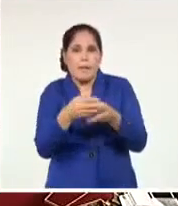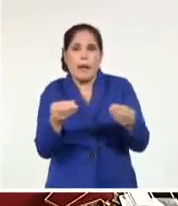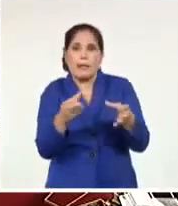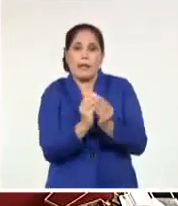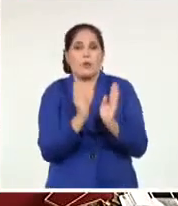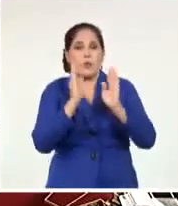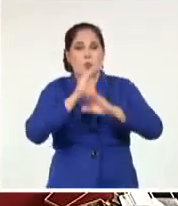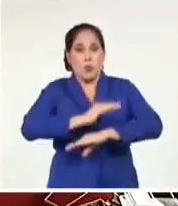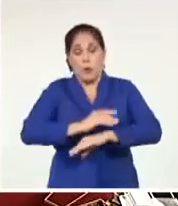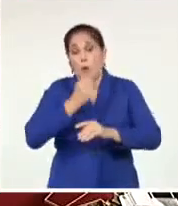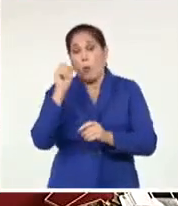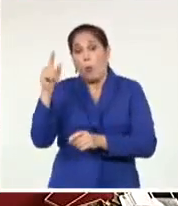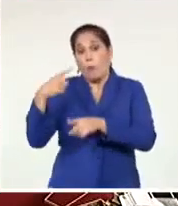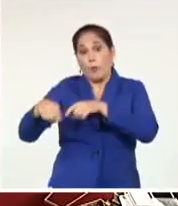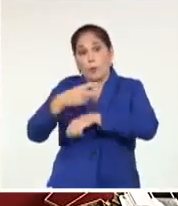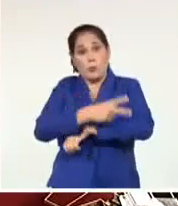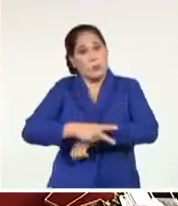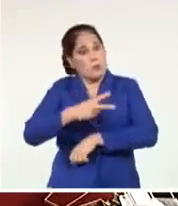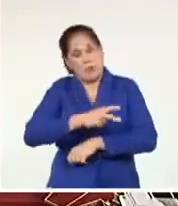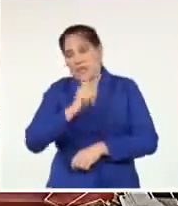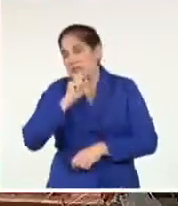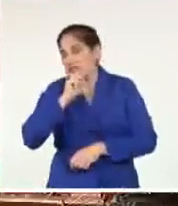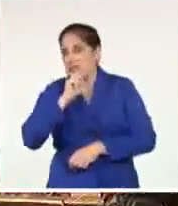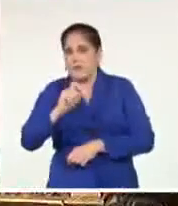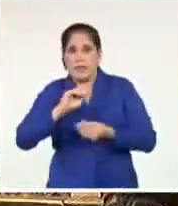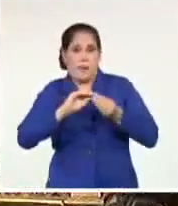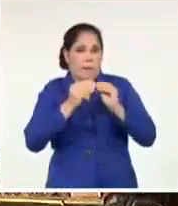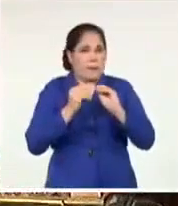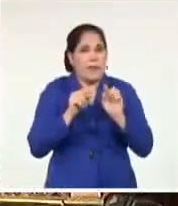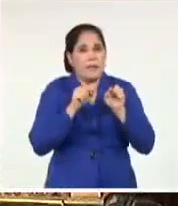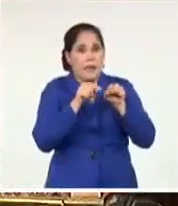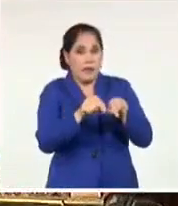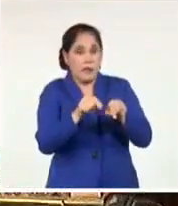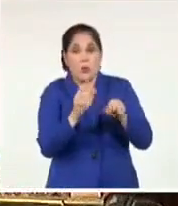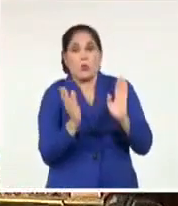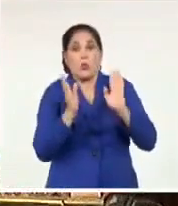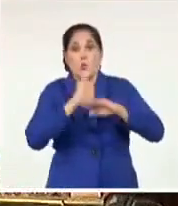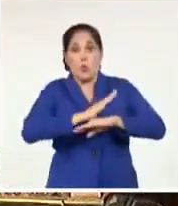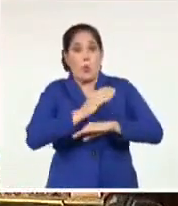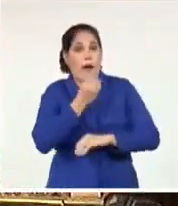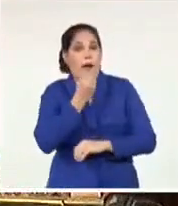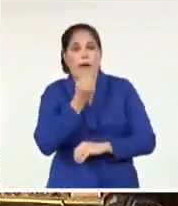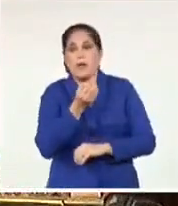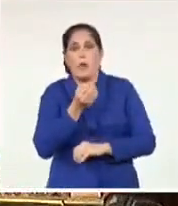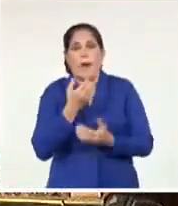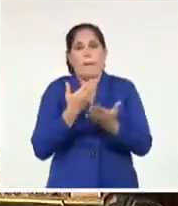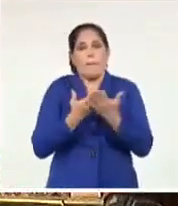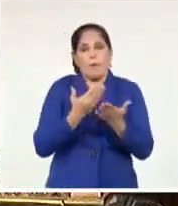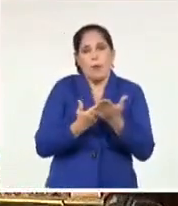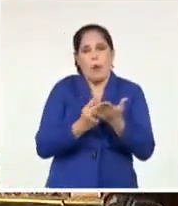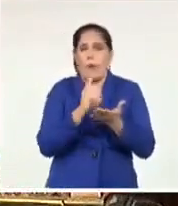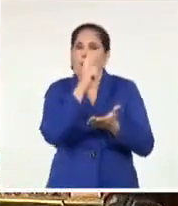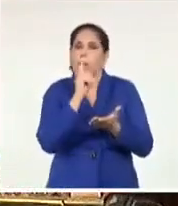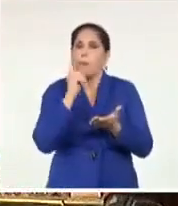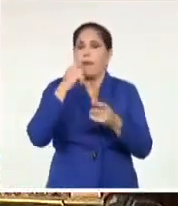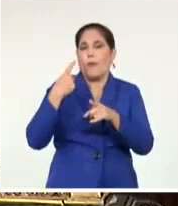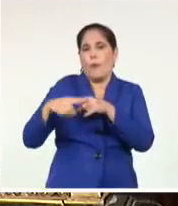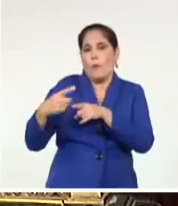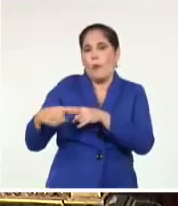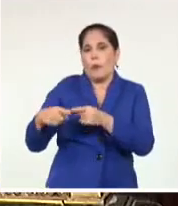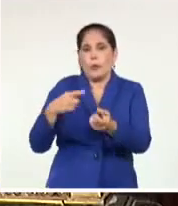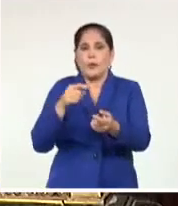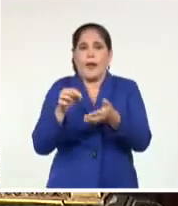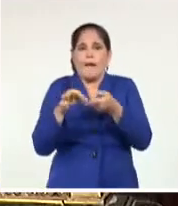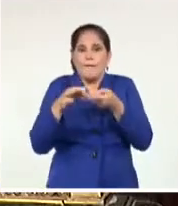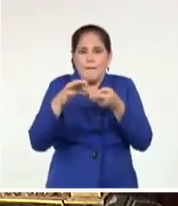imposibilitados de adquirir piezas de repuesto. Tampoco hemos podido acceder a pruebas diagnósticas moleculares para